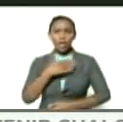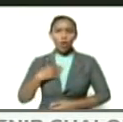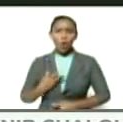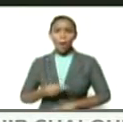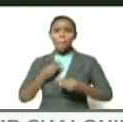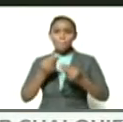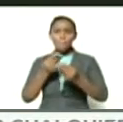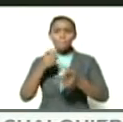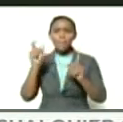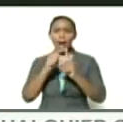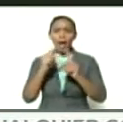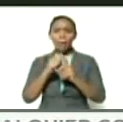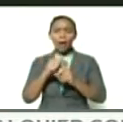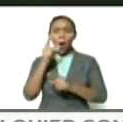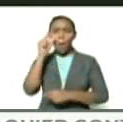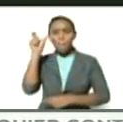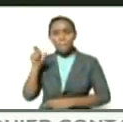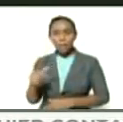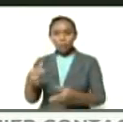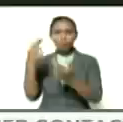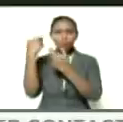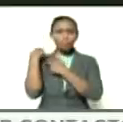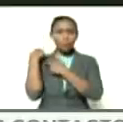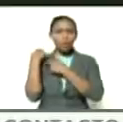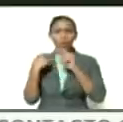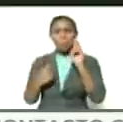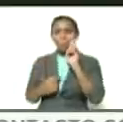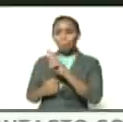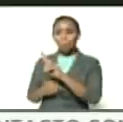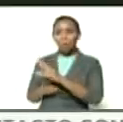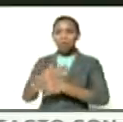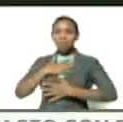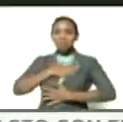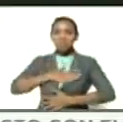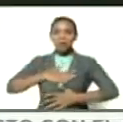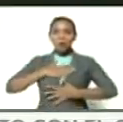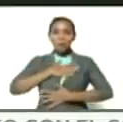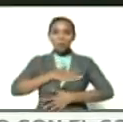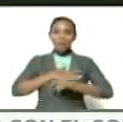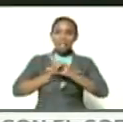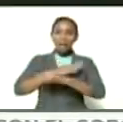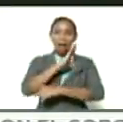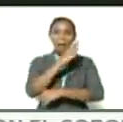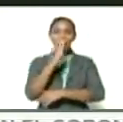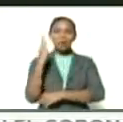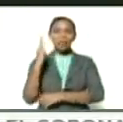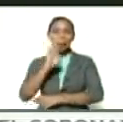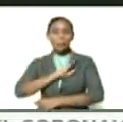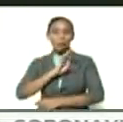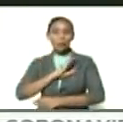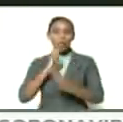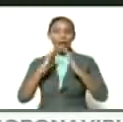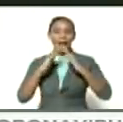palabra a Pedro Calzadilla lo veo muy cómodo allá en la biblioteca de su casa